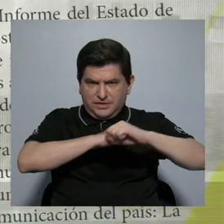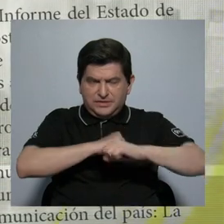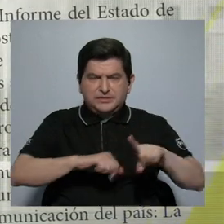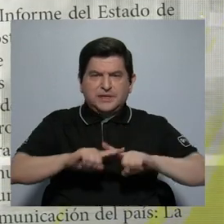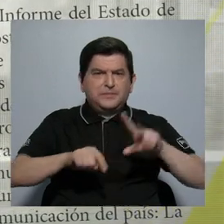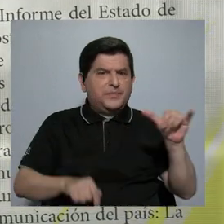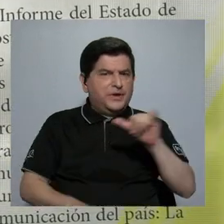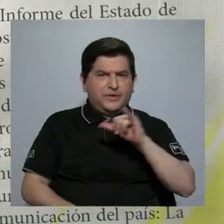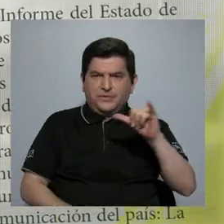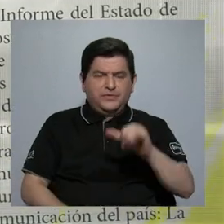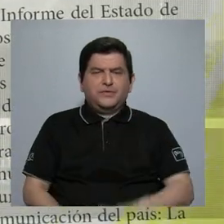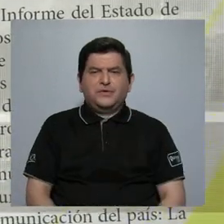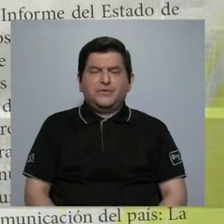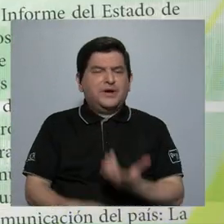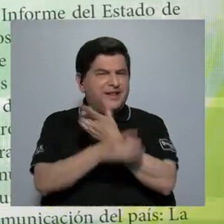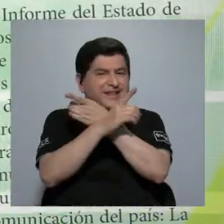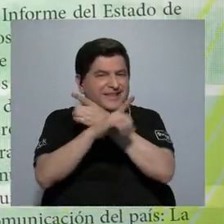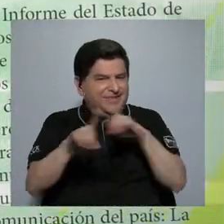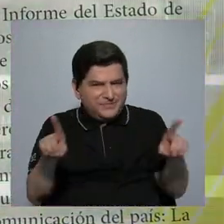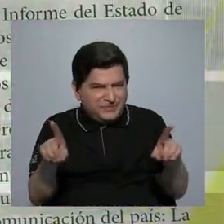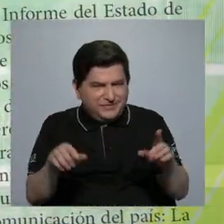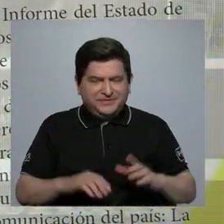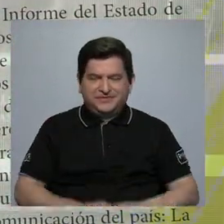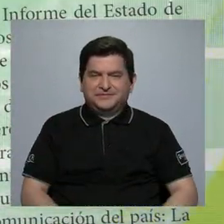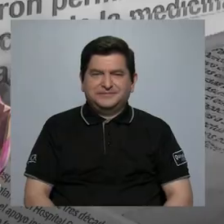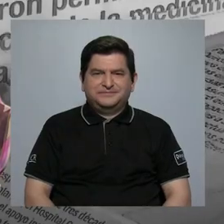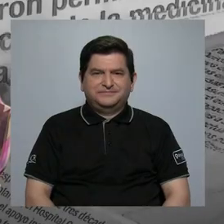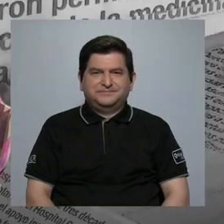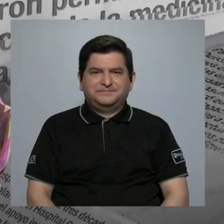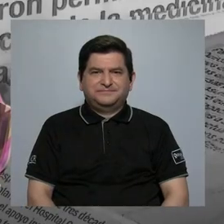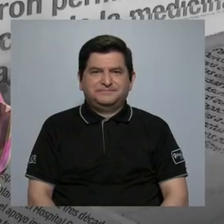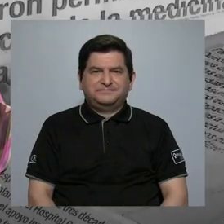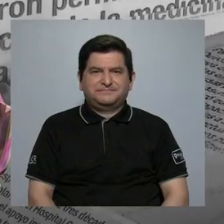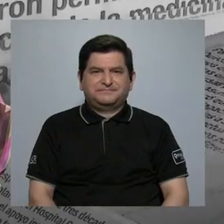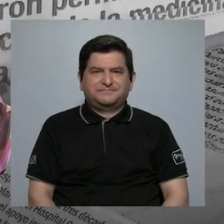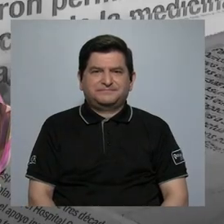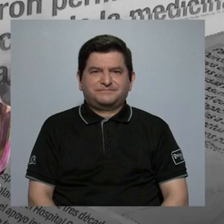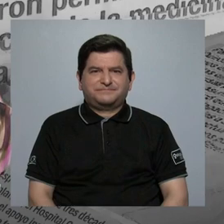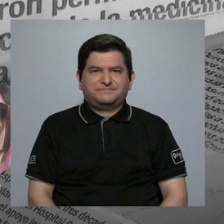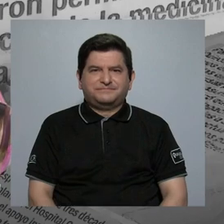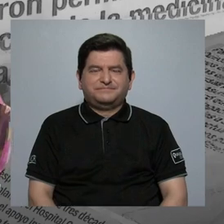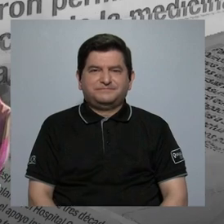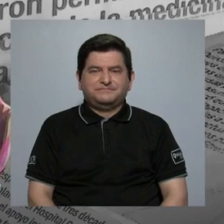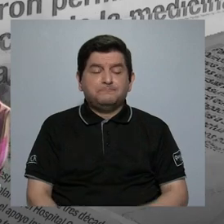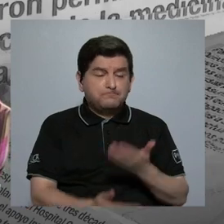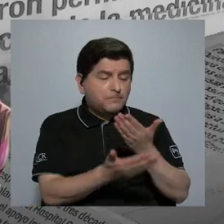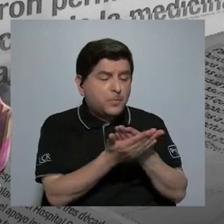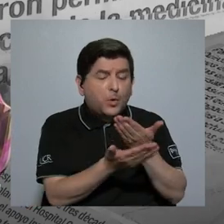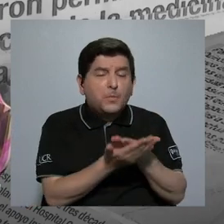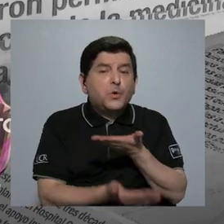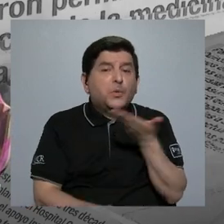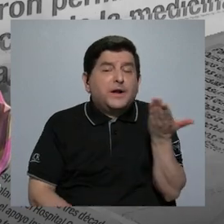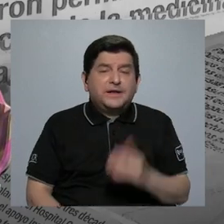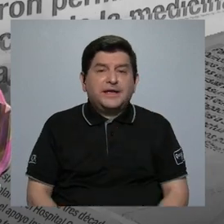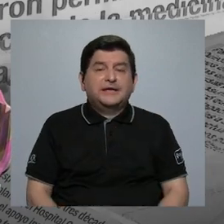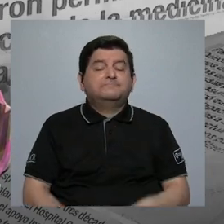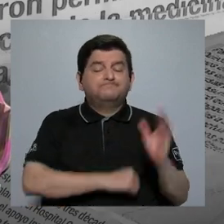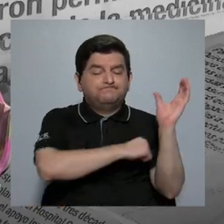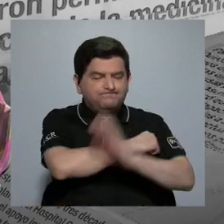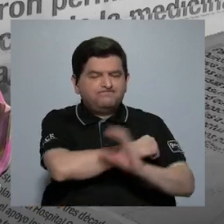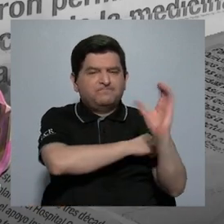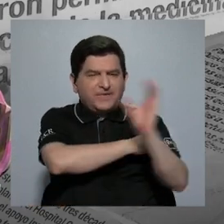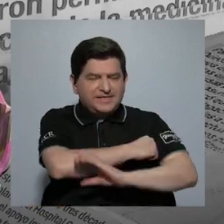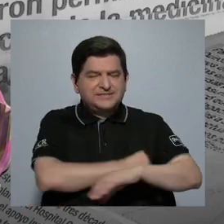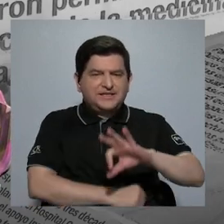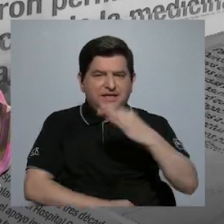necesariamente ha sido una democratización, sino que lo que se evidencia es que hay un castigo